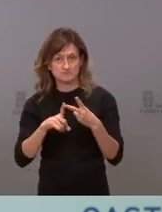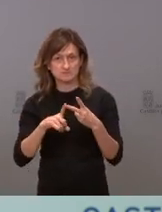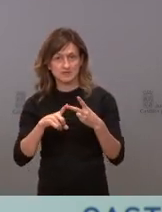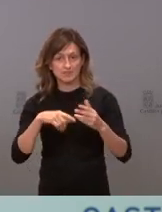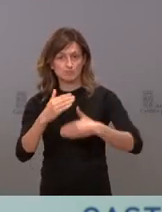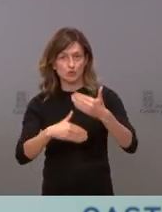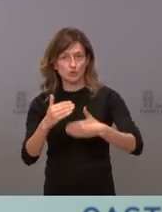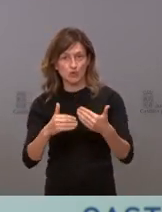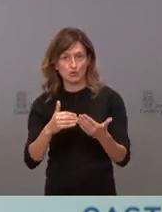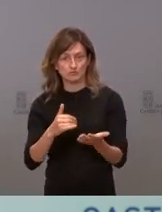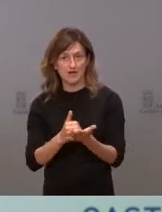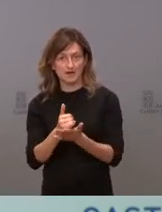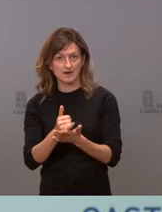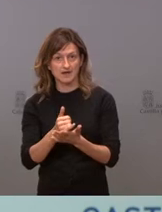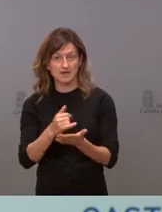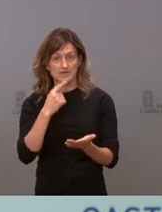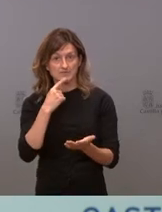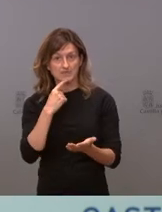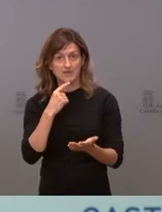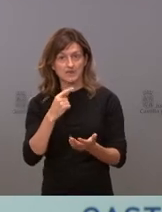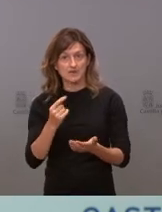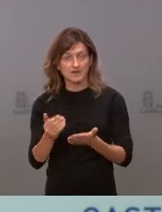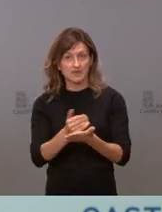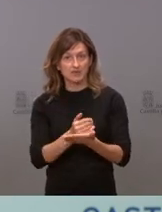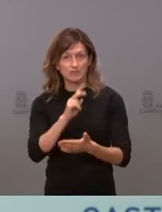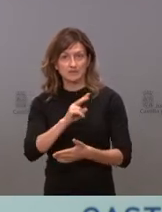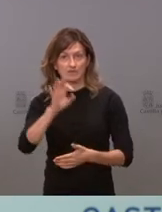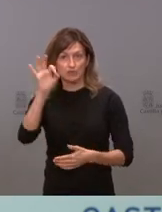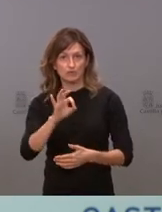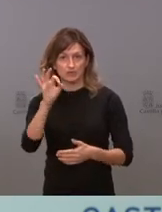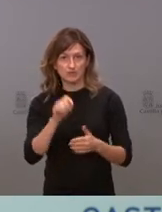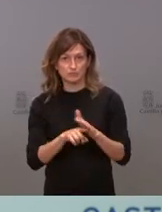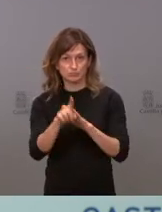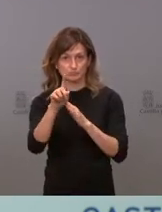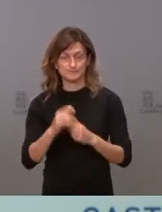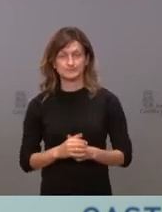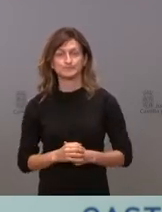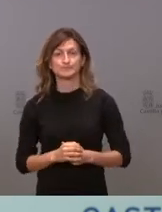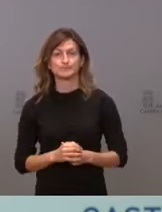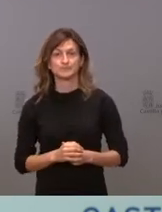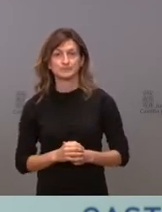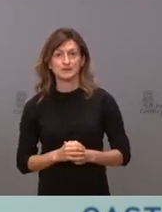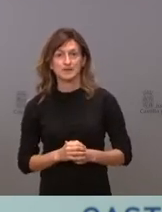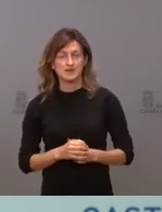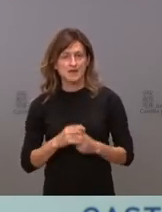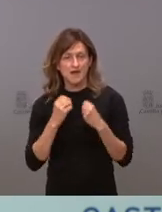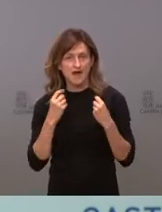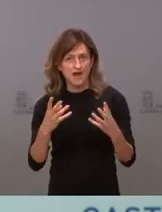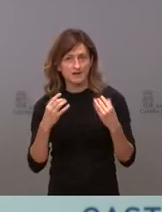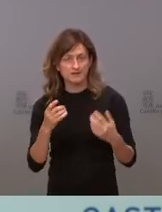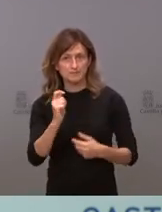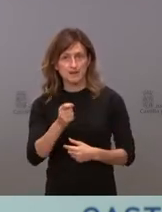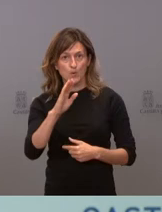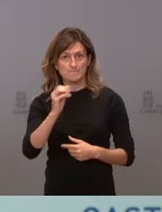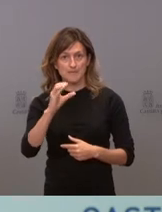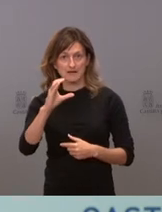producción agraria. La renta agraria crecido un 25%. Somos los más ágiles en el pago de la